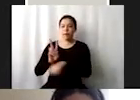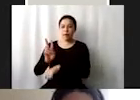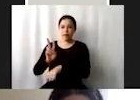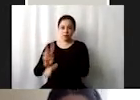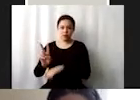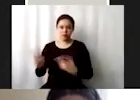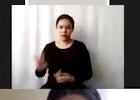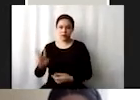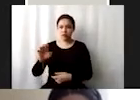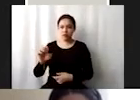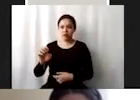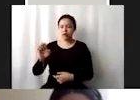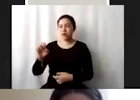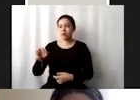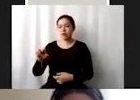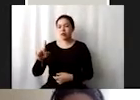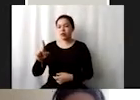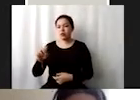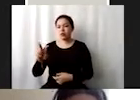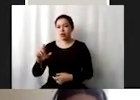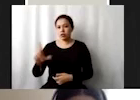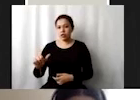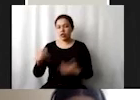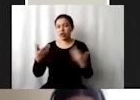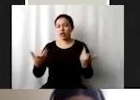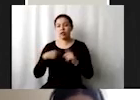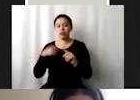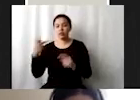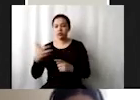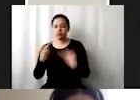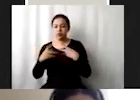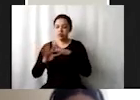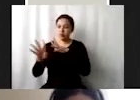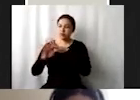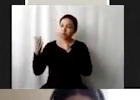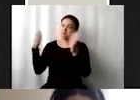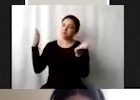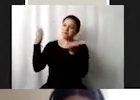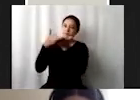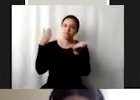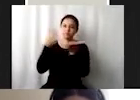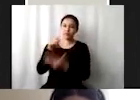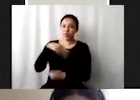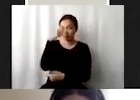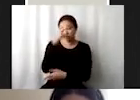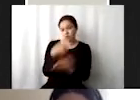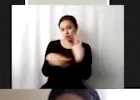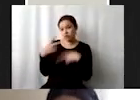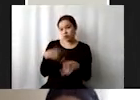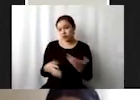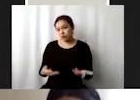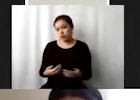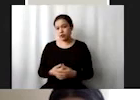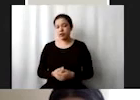que considera México un país de destino de sus migrantes que han salido en los últimos años la